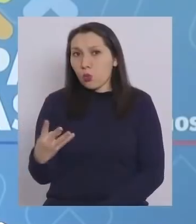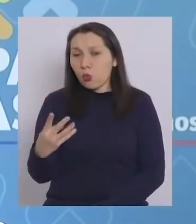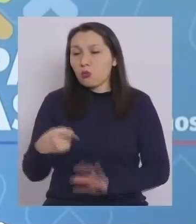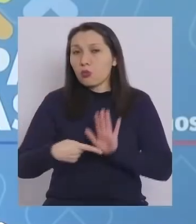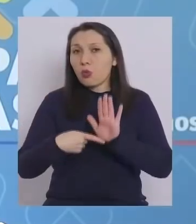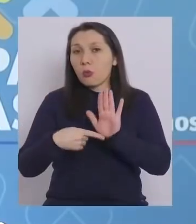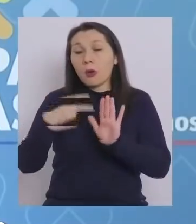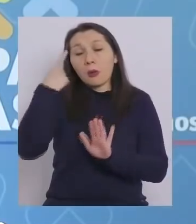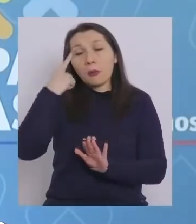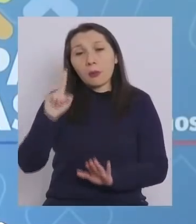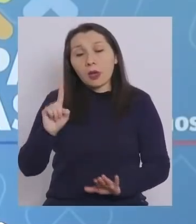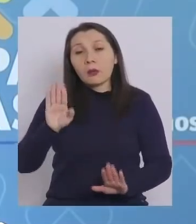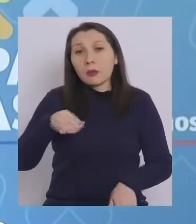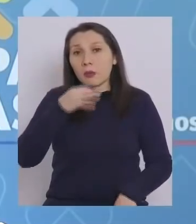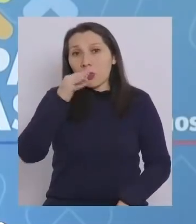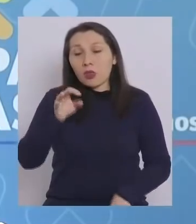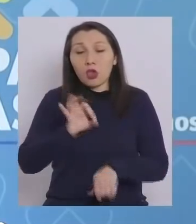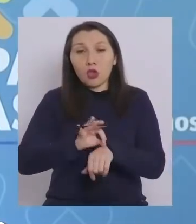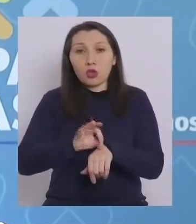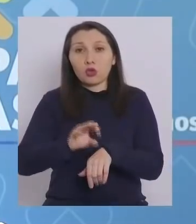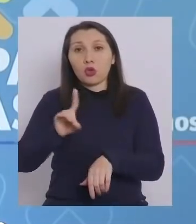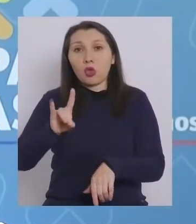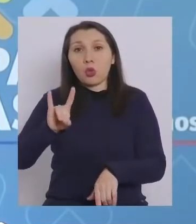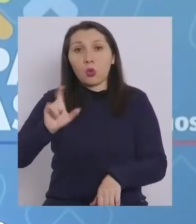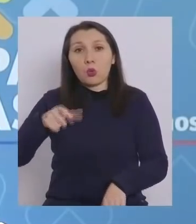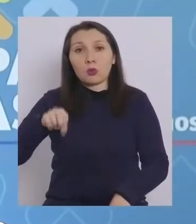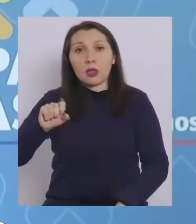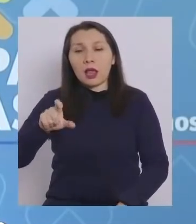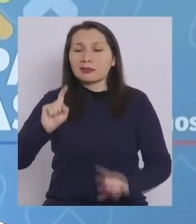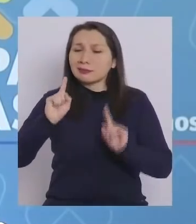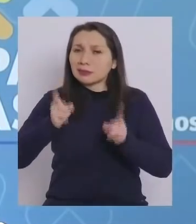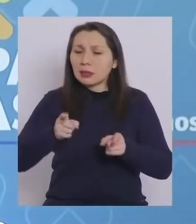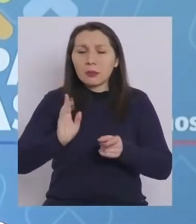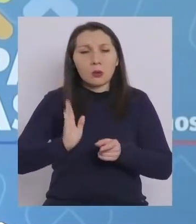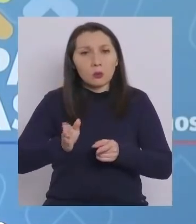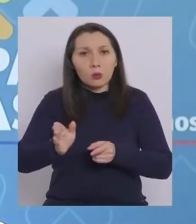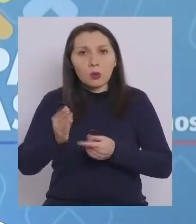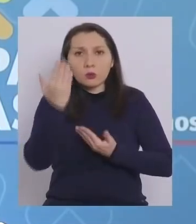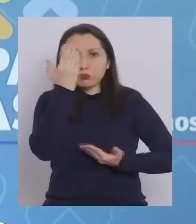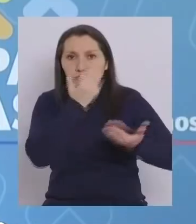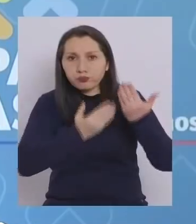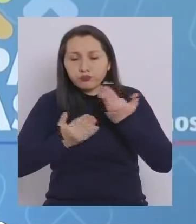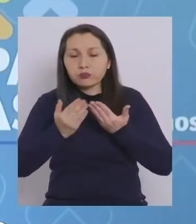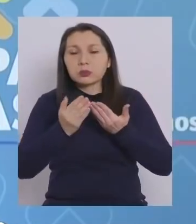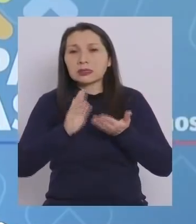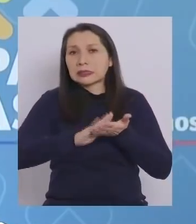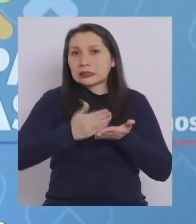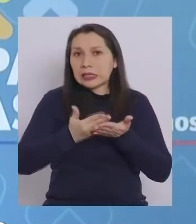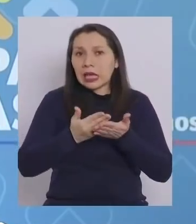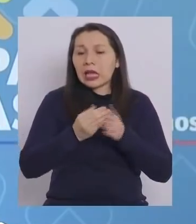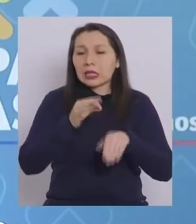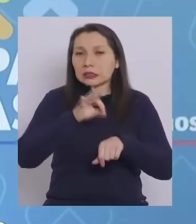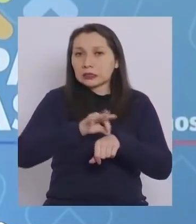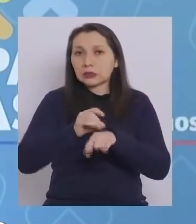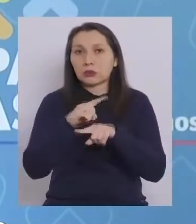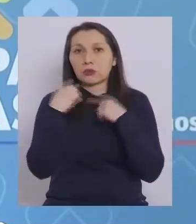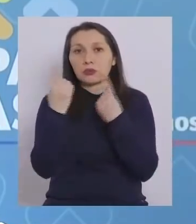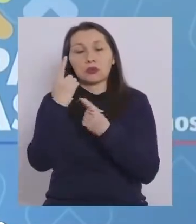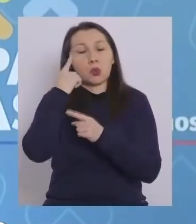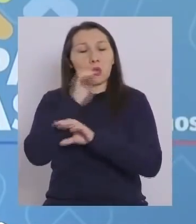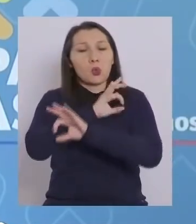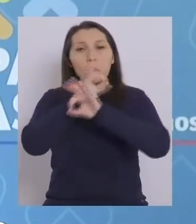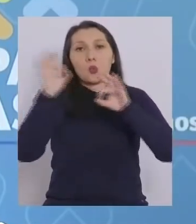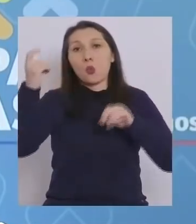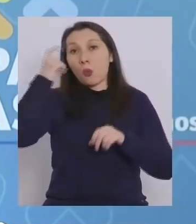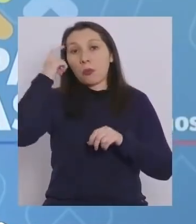muestra, pero como dice el doctor Duñac, debemos mantener sin lugar a dudas las medidas sanitarias. Nosotros no estamos, y